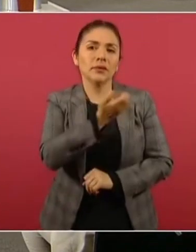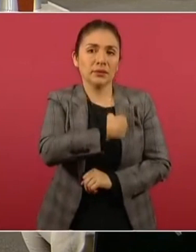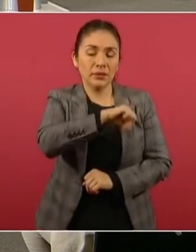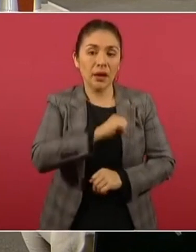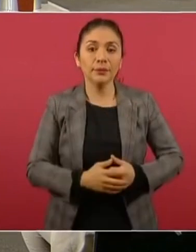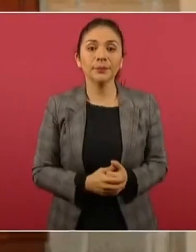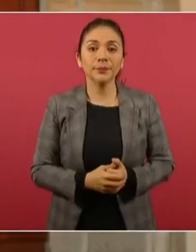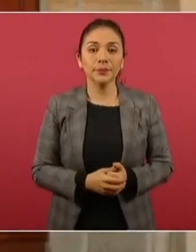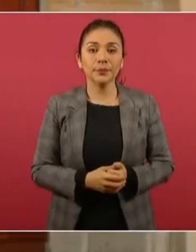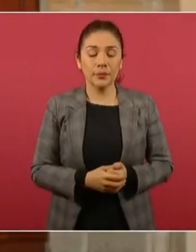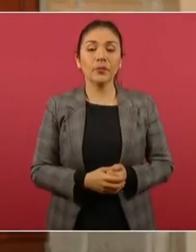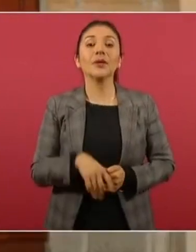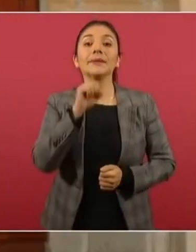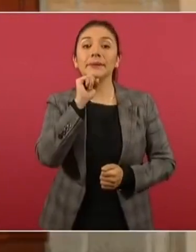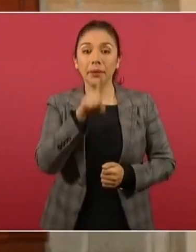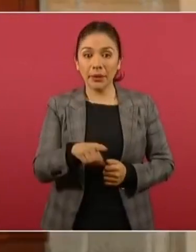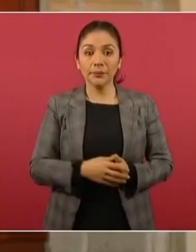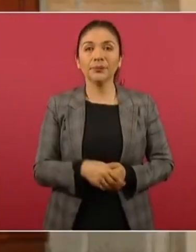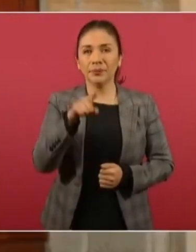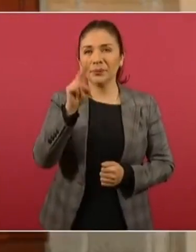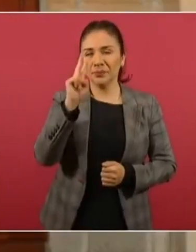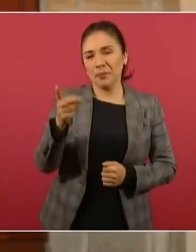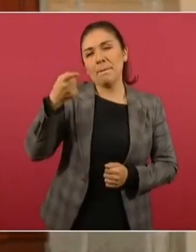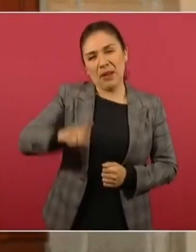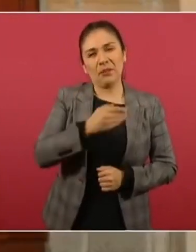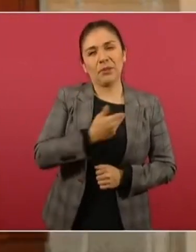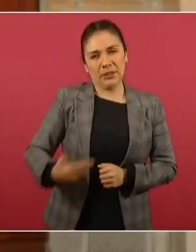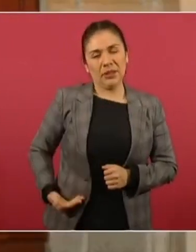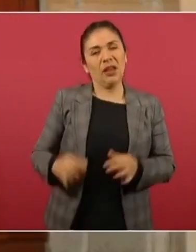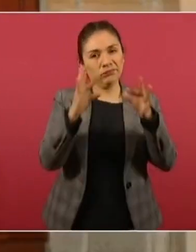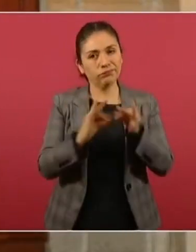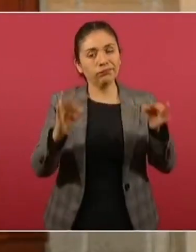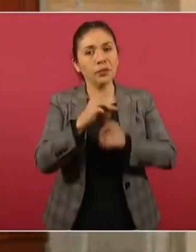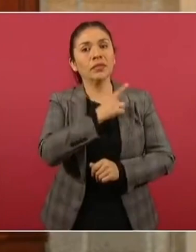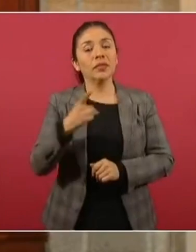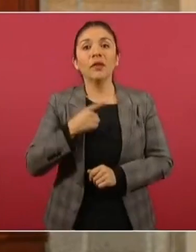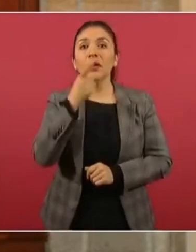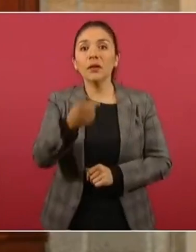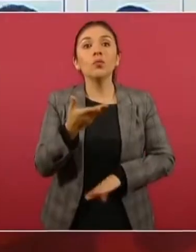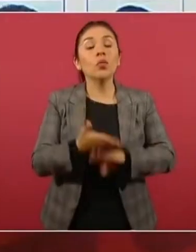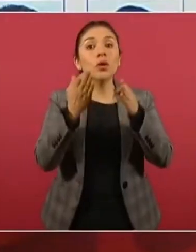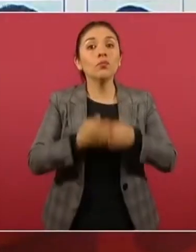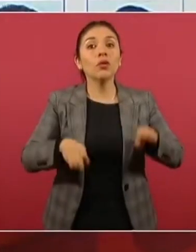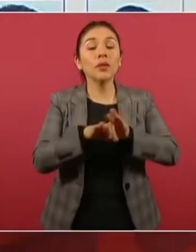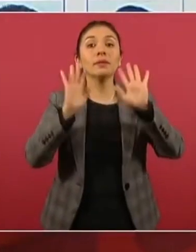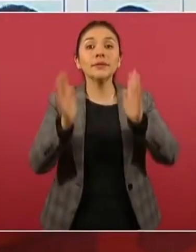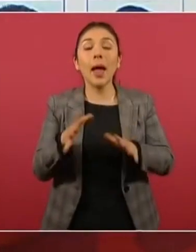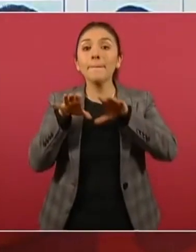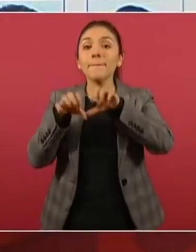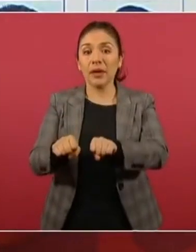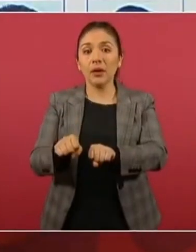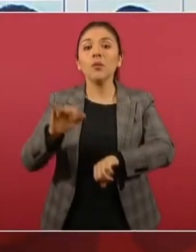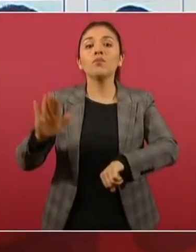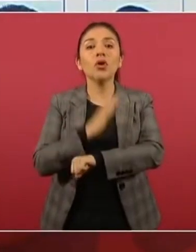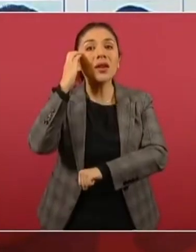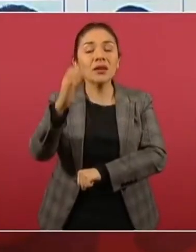Siguiente. Informar también como aquí no lo instruyó el presidente para dar la relevancia que implica la detención por